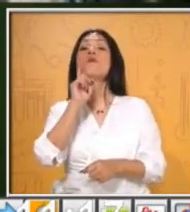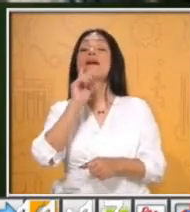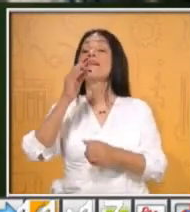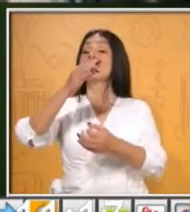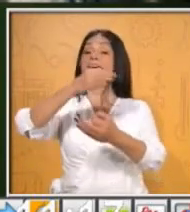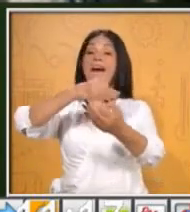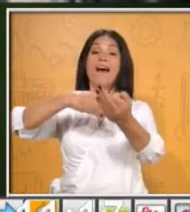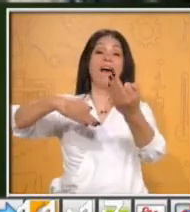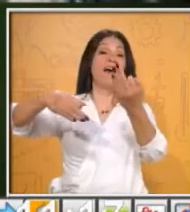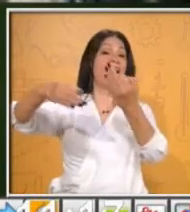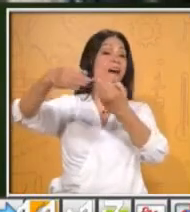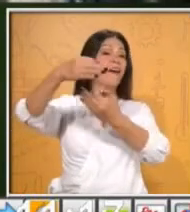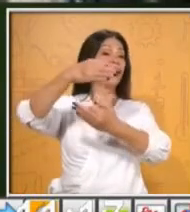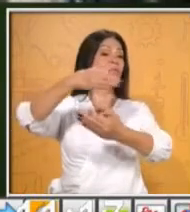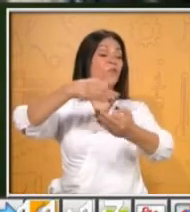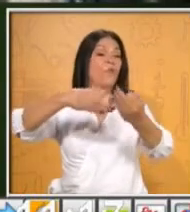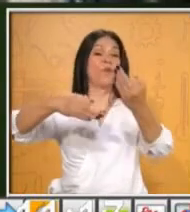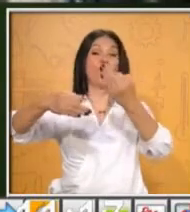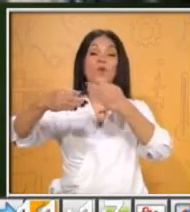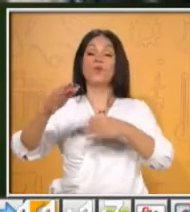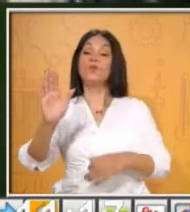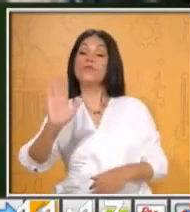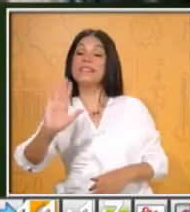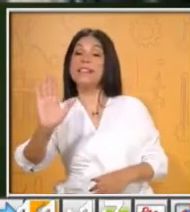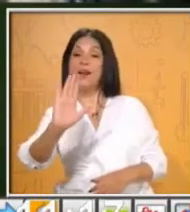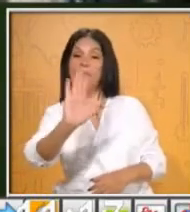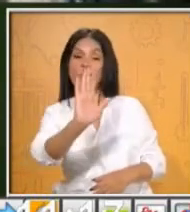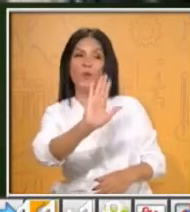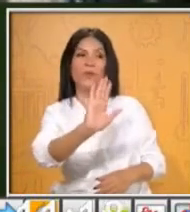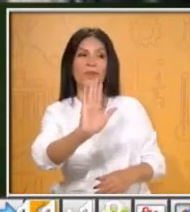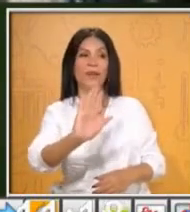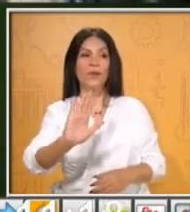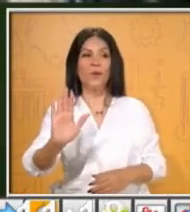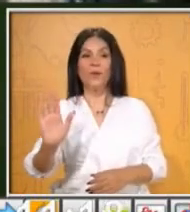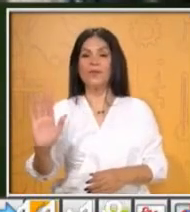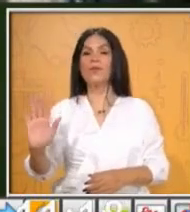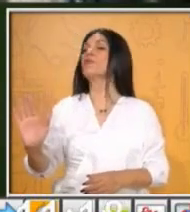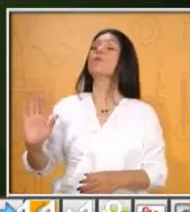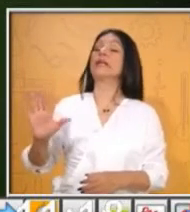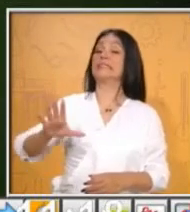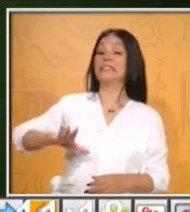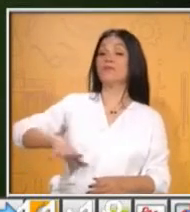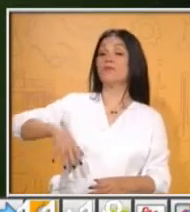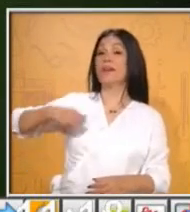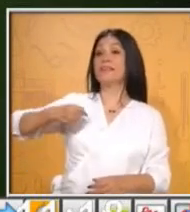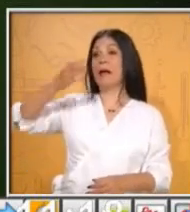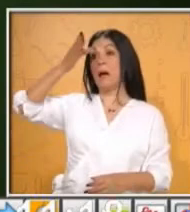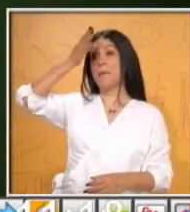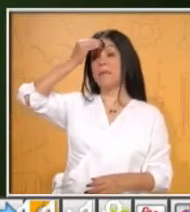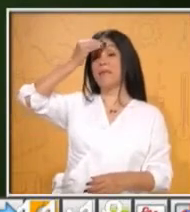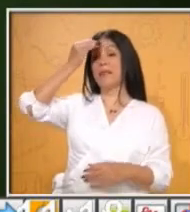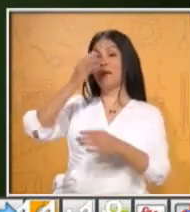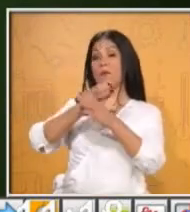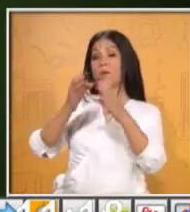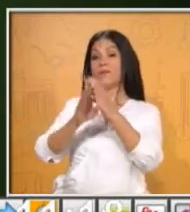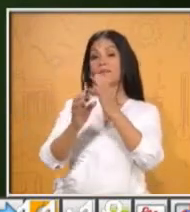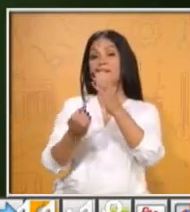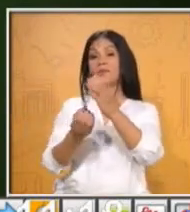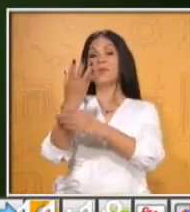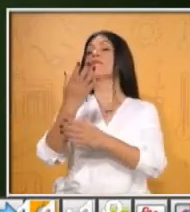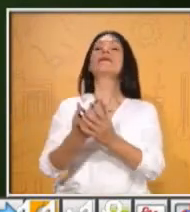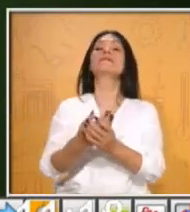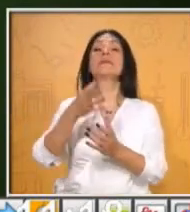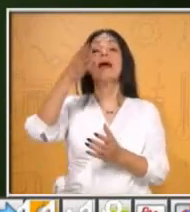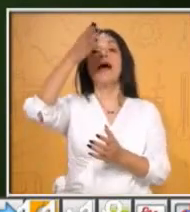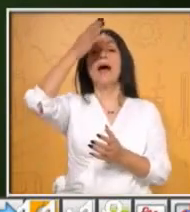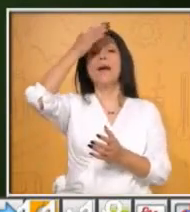ellos un especial saludo porque siguen esforzándose por aprender algo nuevo. Muy bien, los aprendizajes esperados para el día de